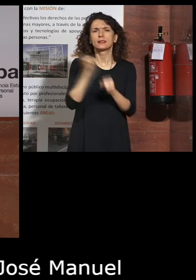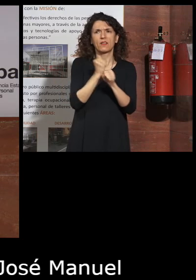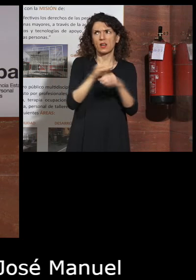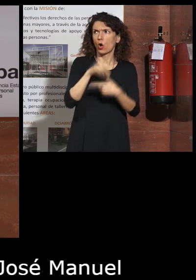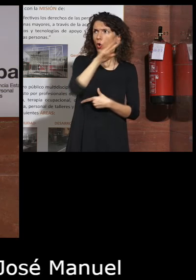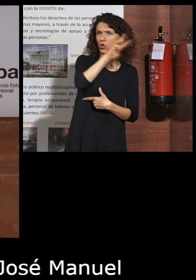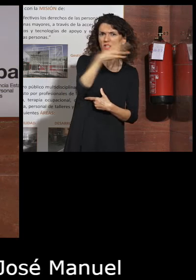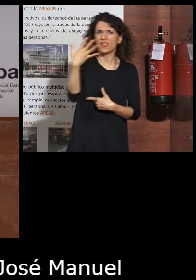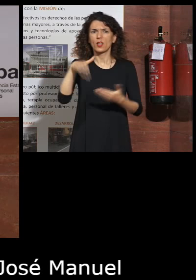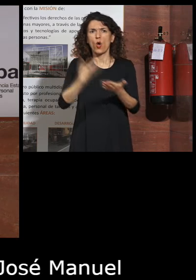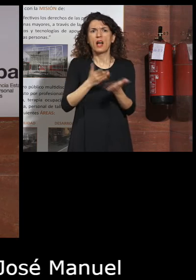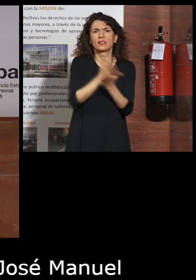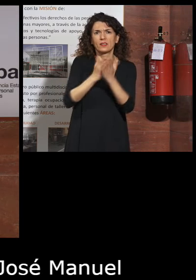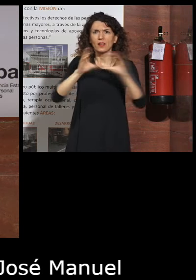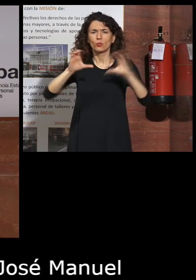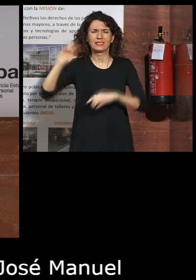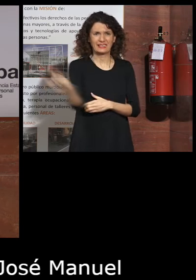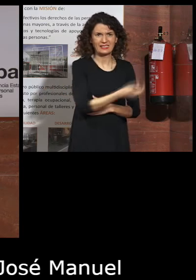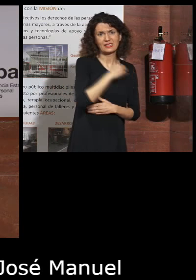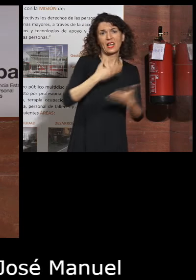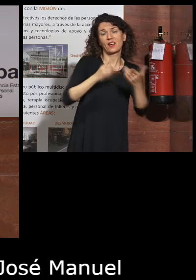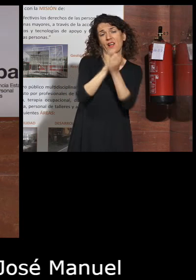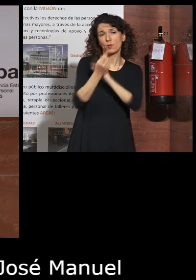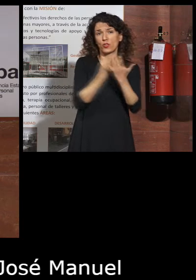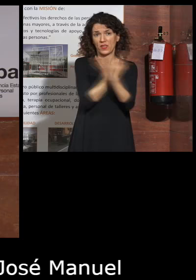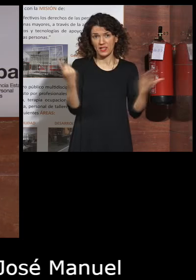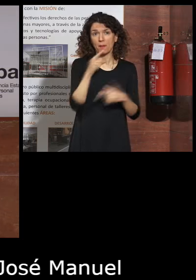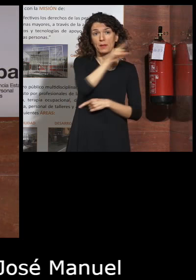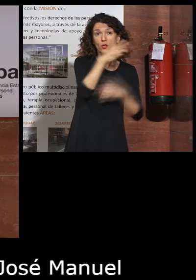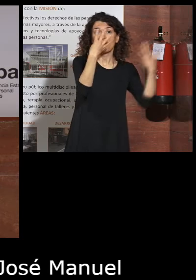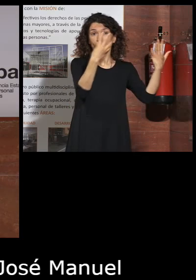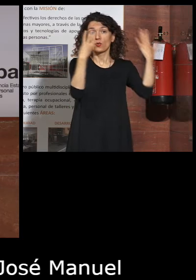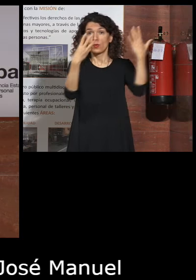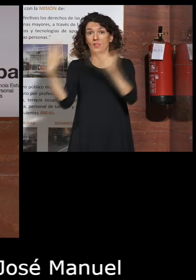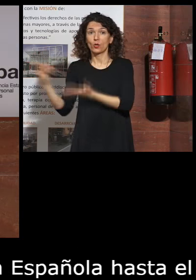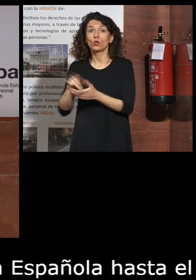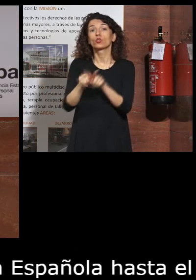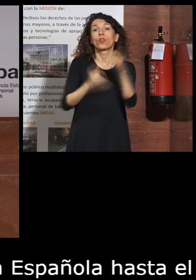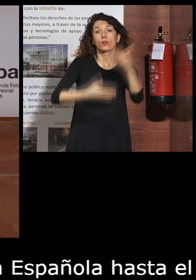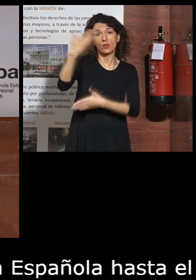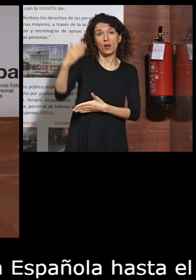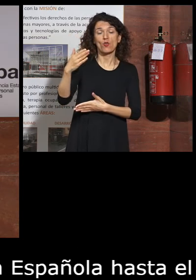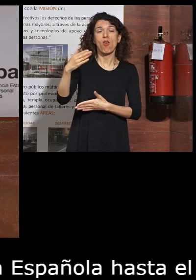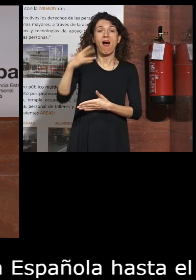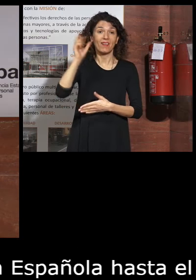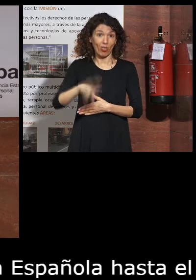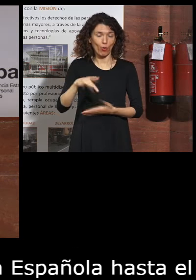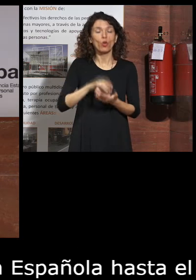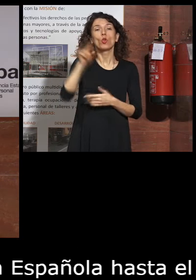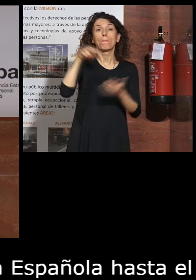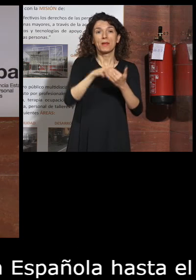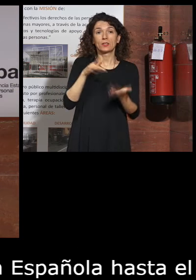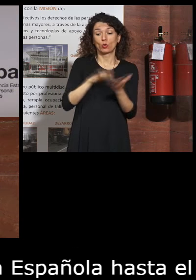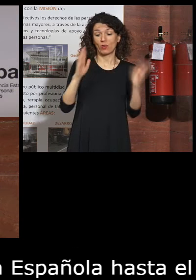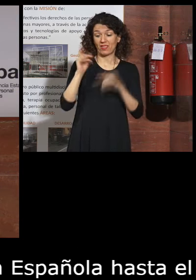85 al 97 con cambio 16 en el 98 forma parte del equipo de fundación del diario La Razón en el 2000 le nombran